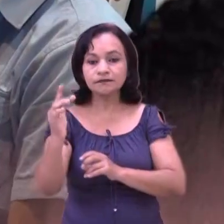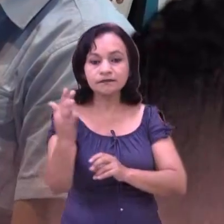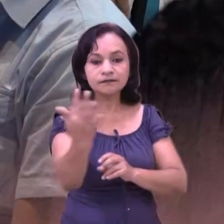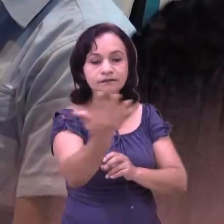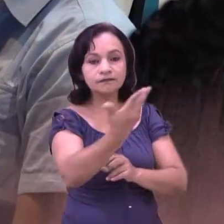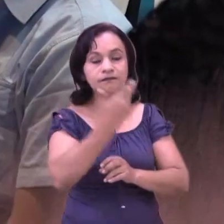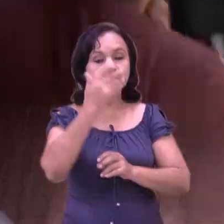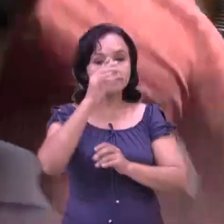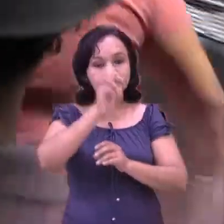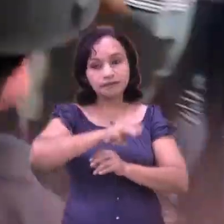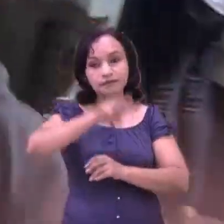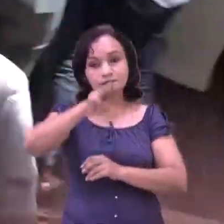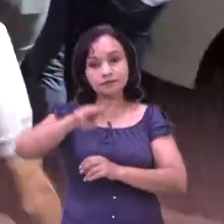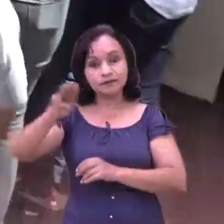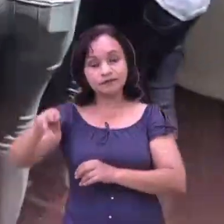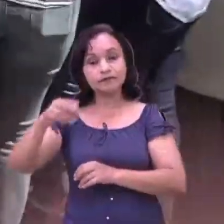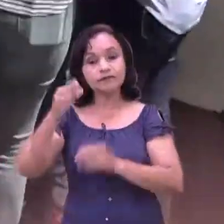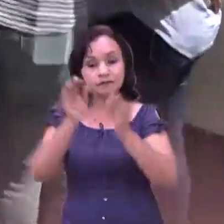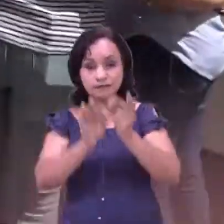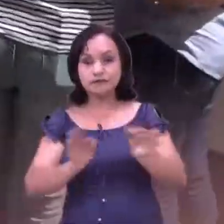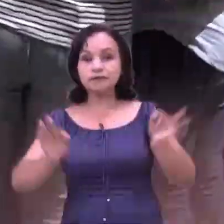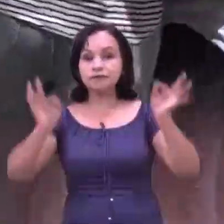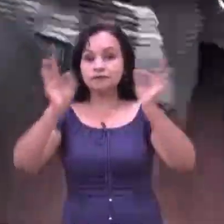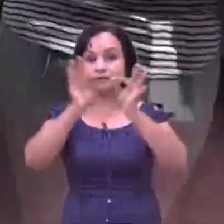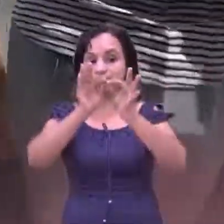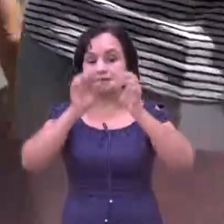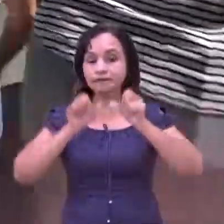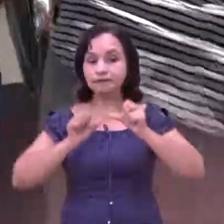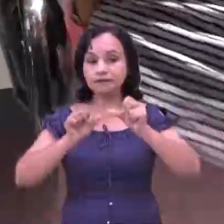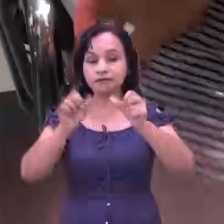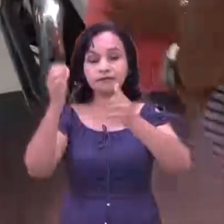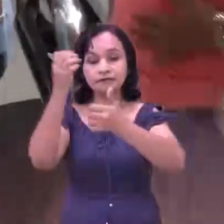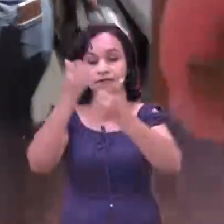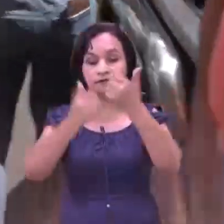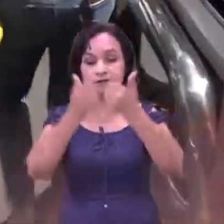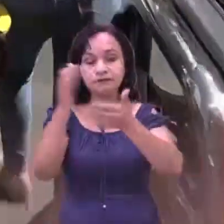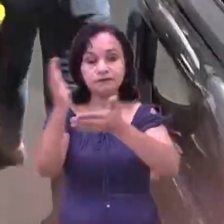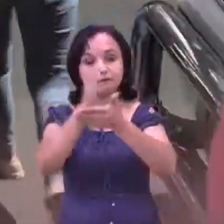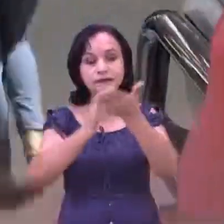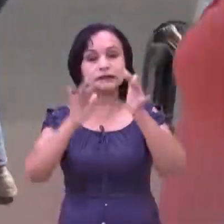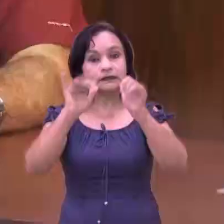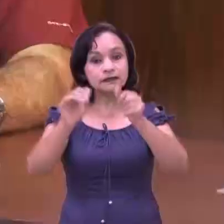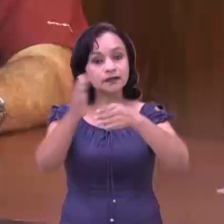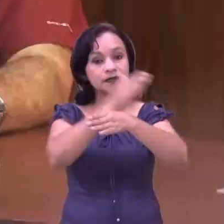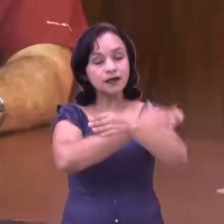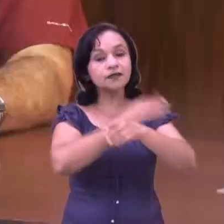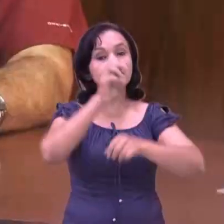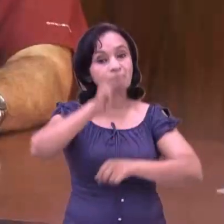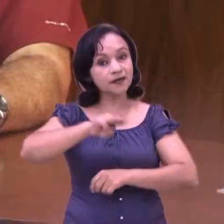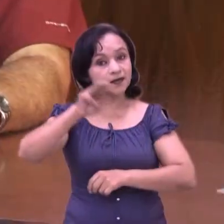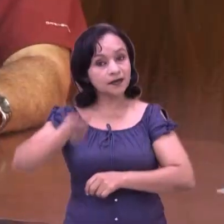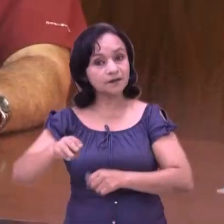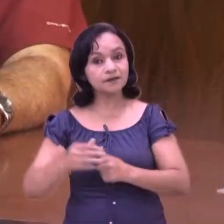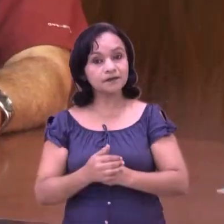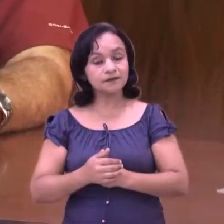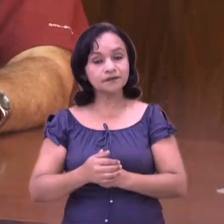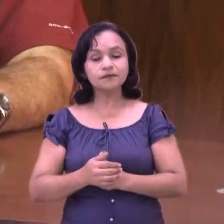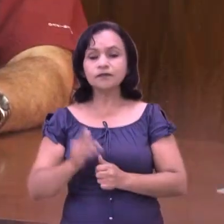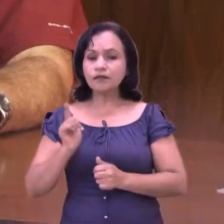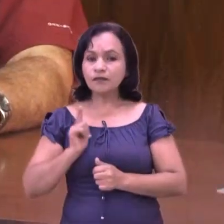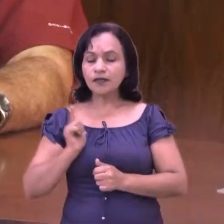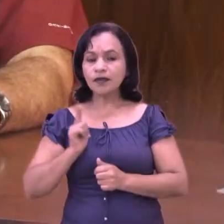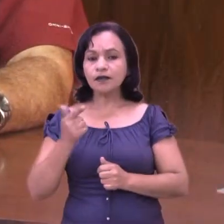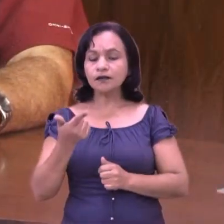departamento ha sido la clave para salir avante a situaciones graves por las que ha pasado Matagalpa. Nosotros tenemos un